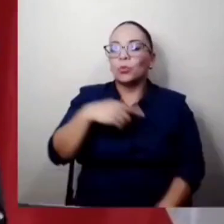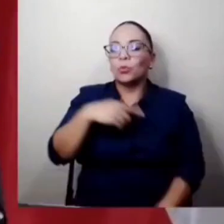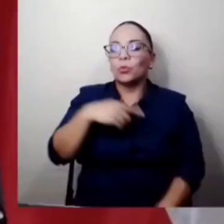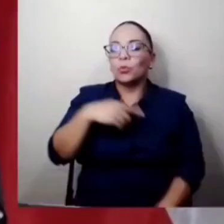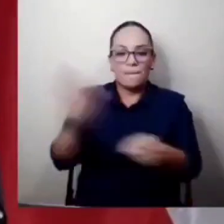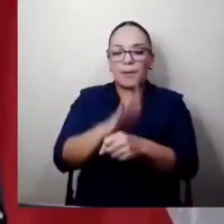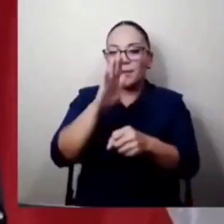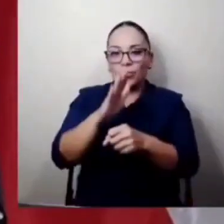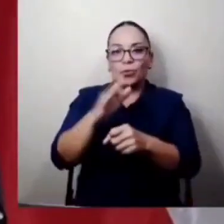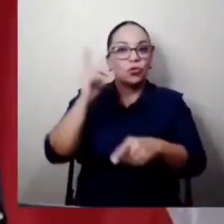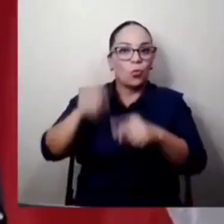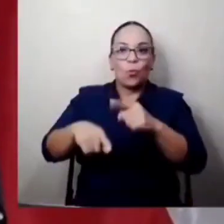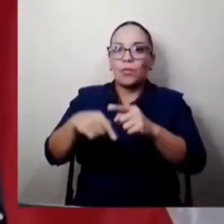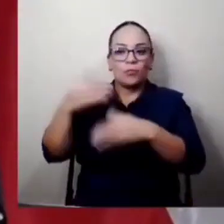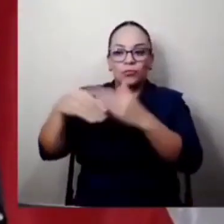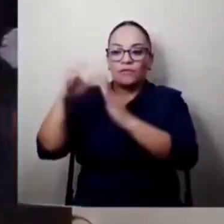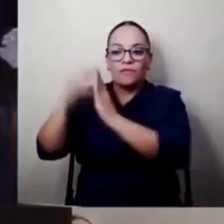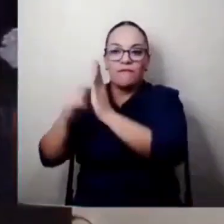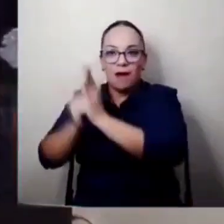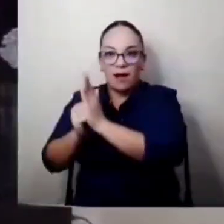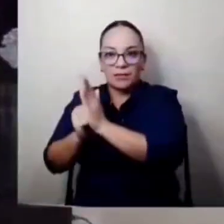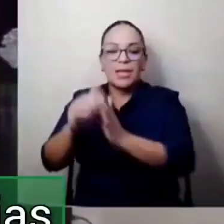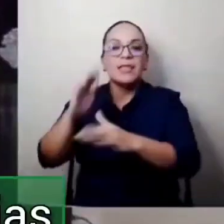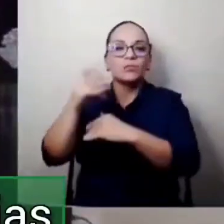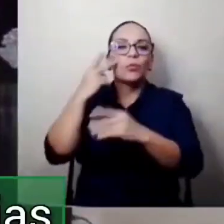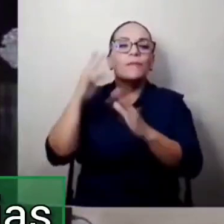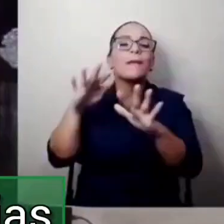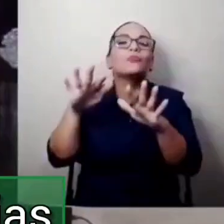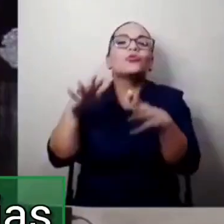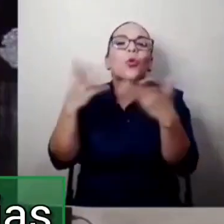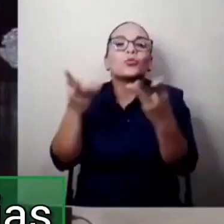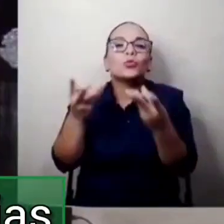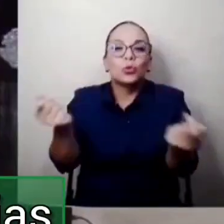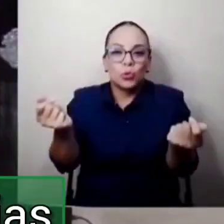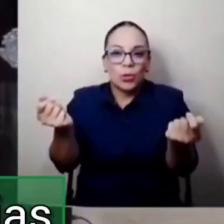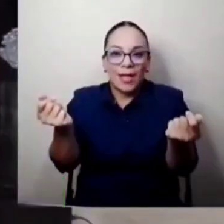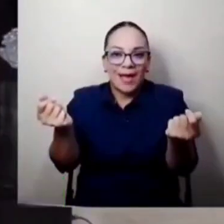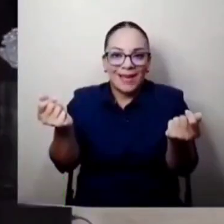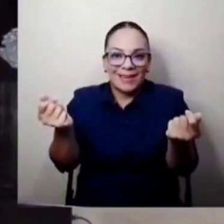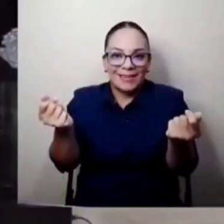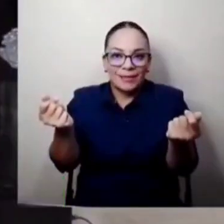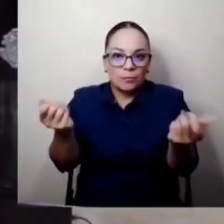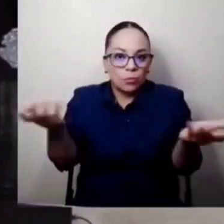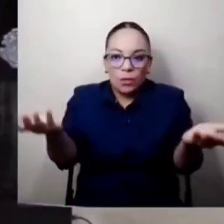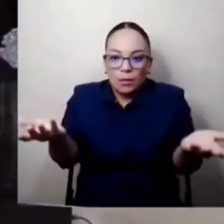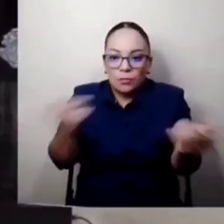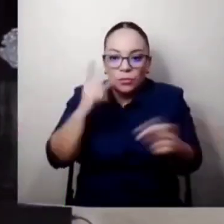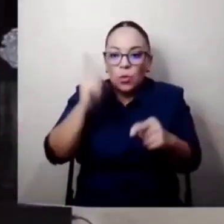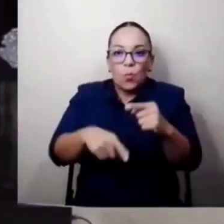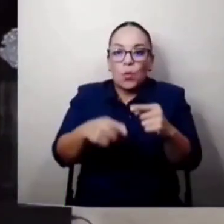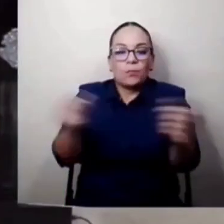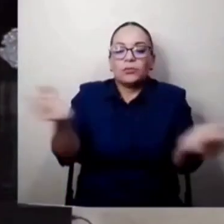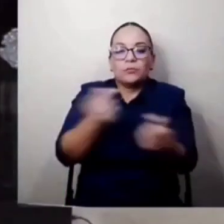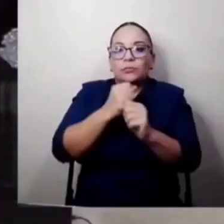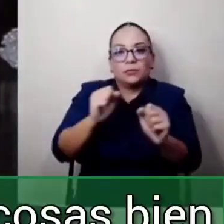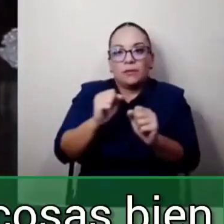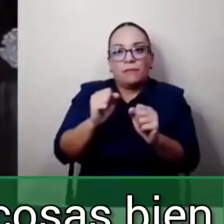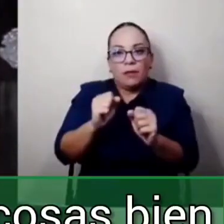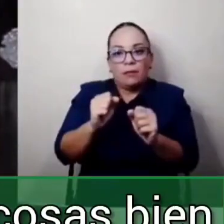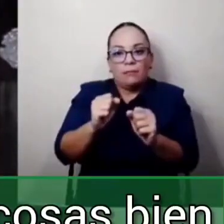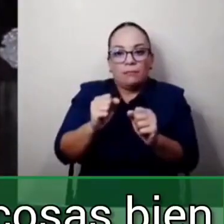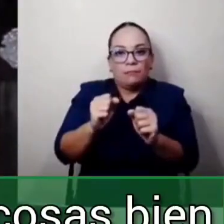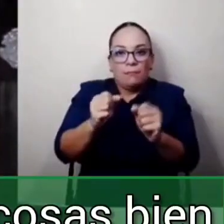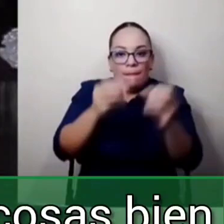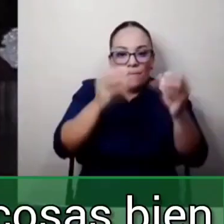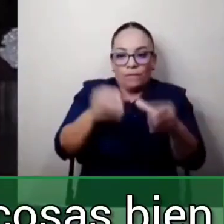rebajas, y ahí después vemos, porque no podemos tener familias de educadores con hambre. Y así